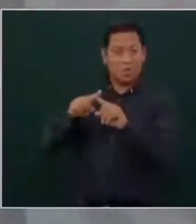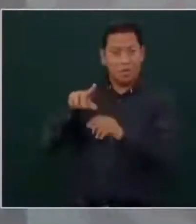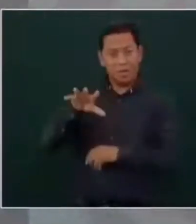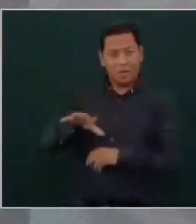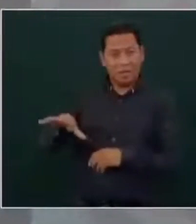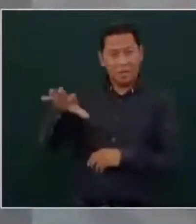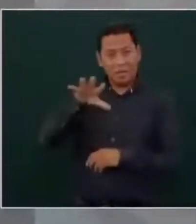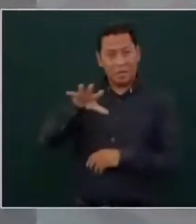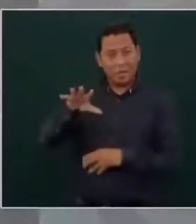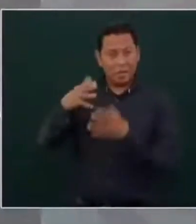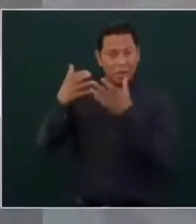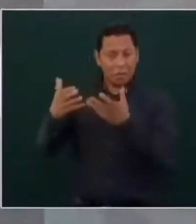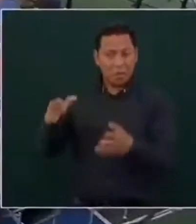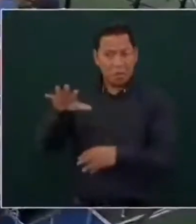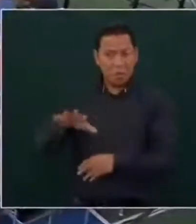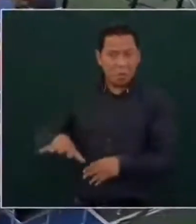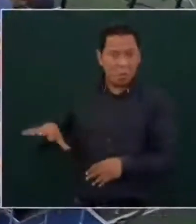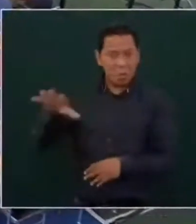izquierda